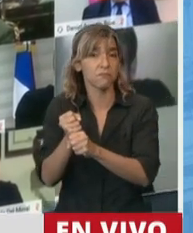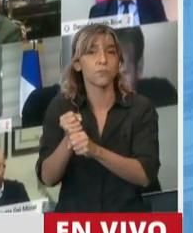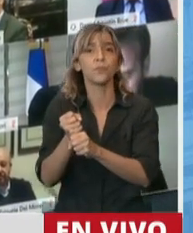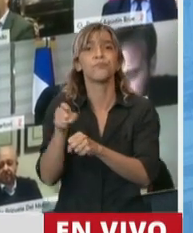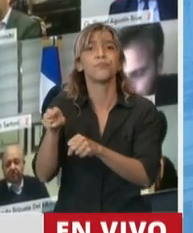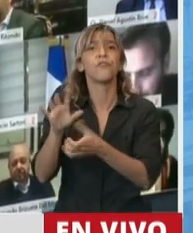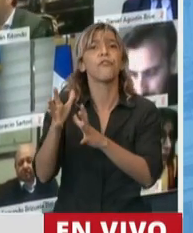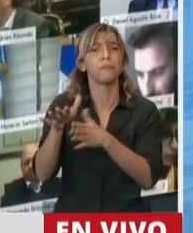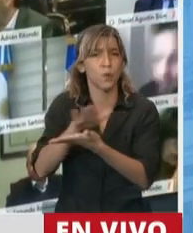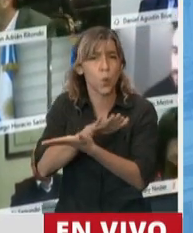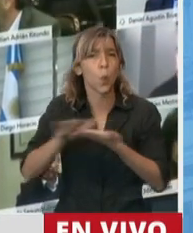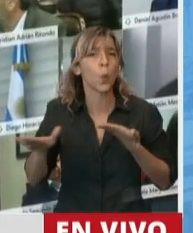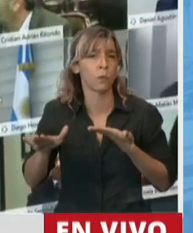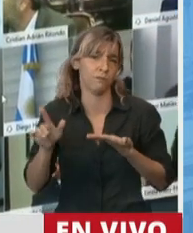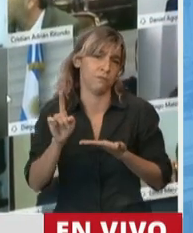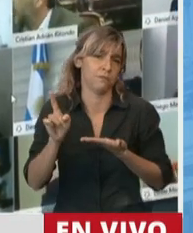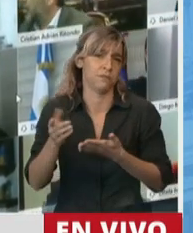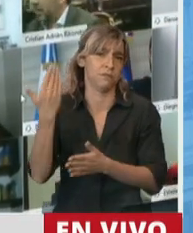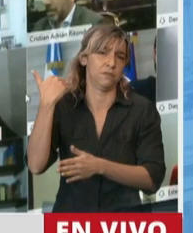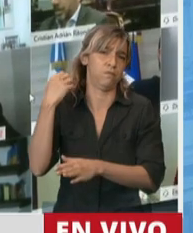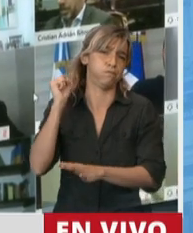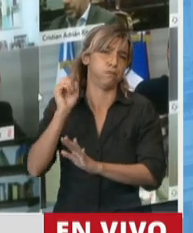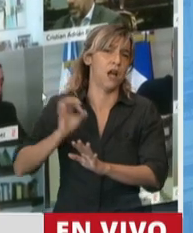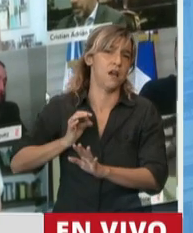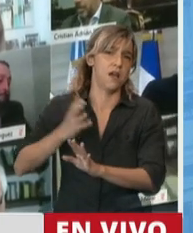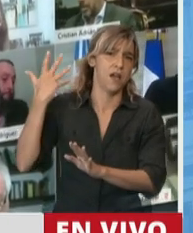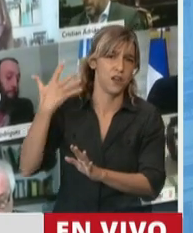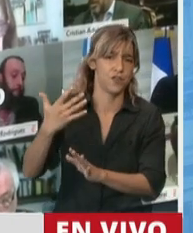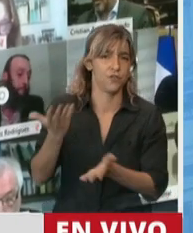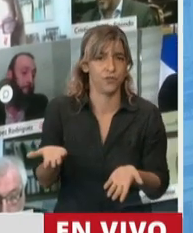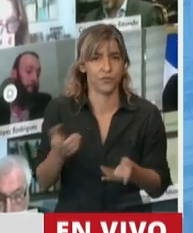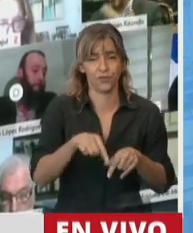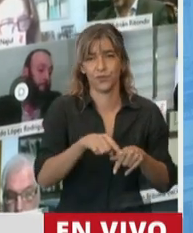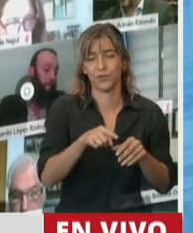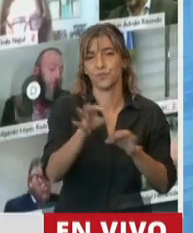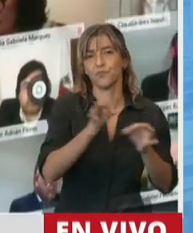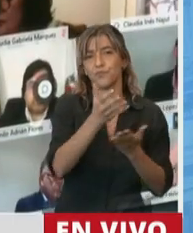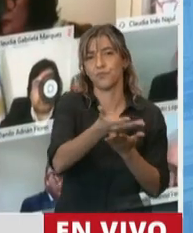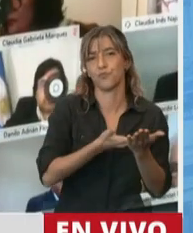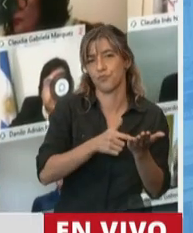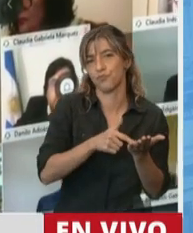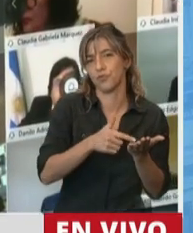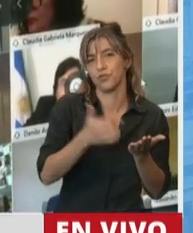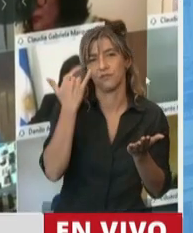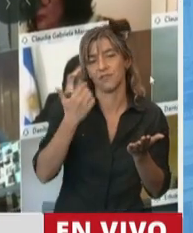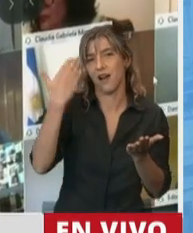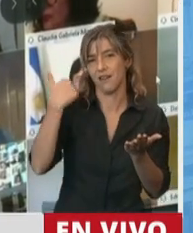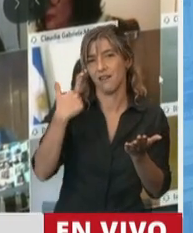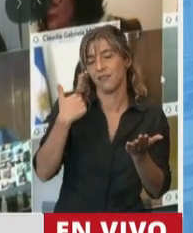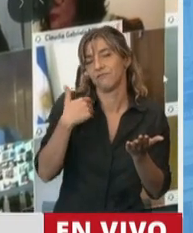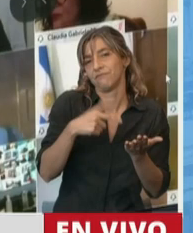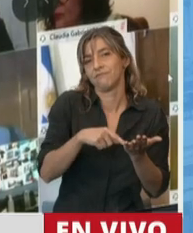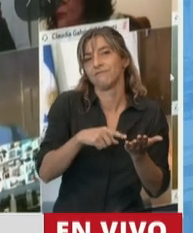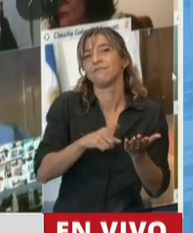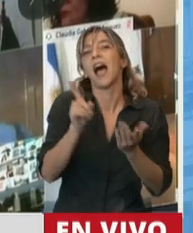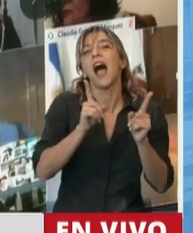ni mucho menos. De hecho, el proyecto de ley que he presentado y muchos del resto de los